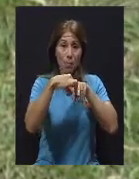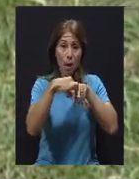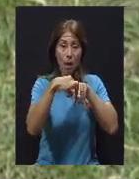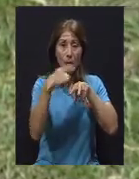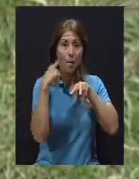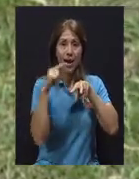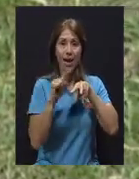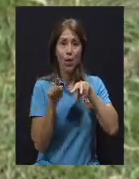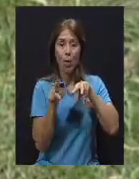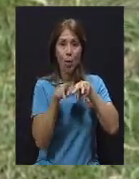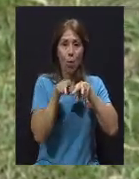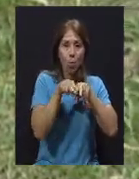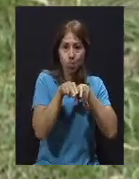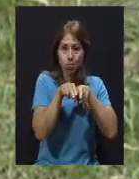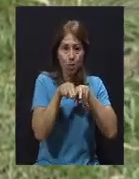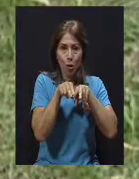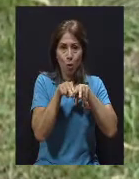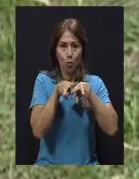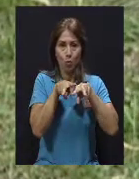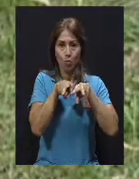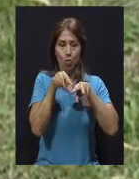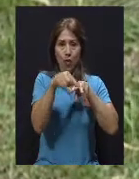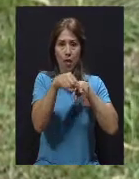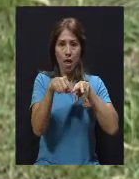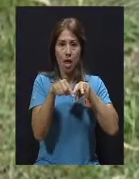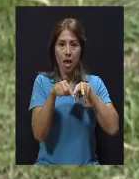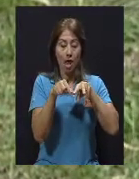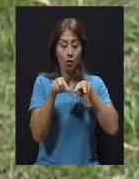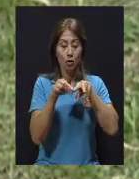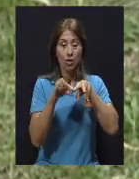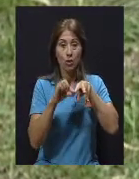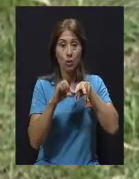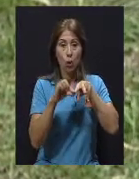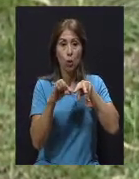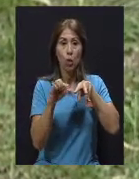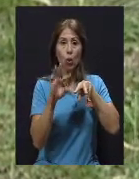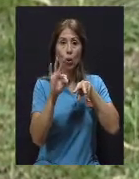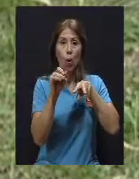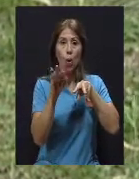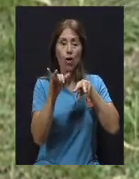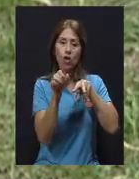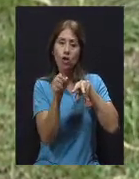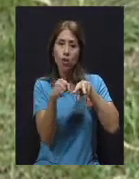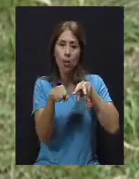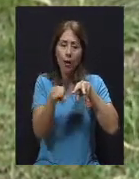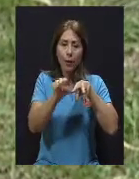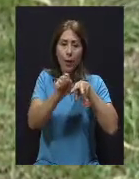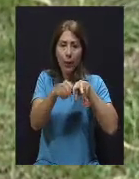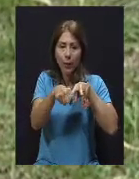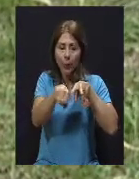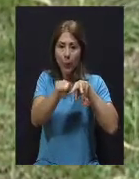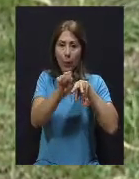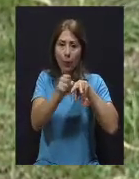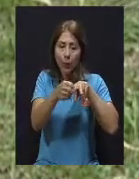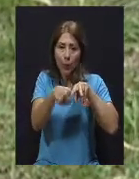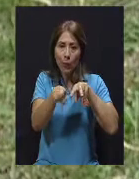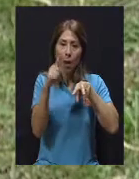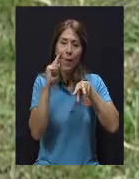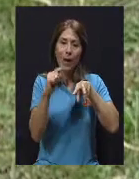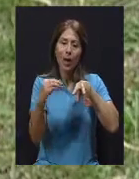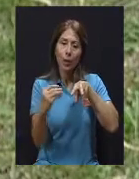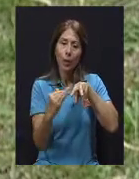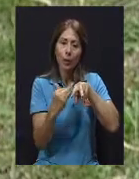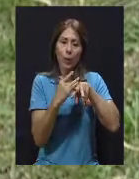Entonces se insta al paciente a mueva los tobillos para que tenga un buen retorno venoso, para que circule bien la sangre, para que no